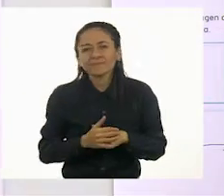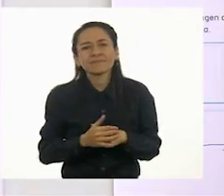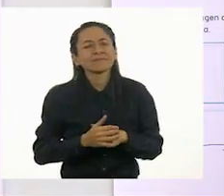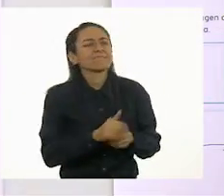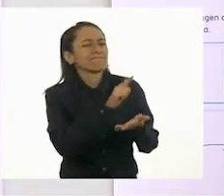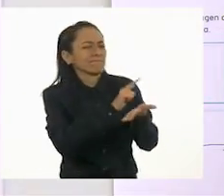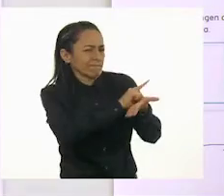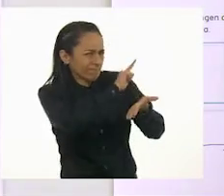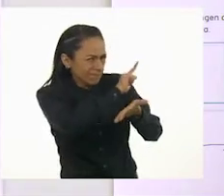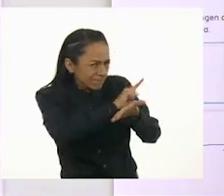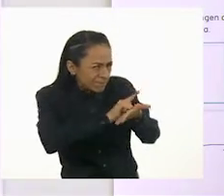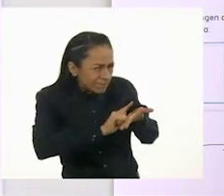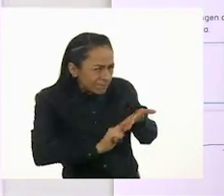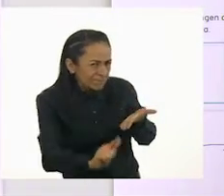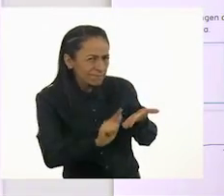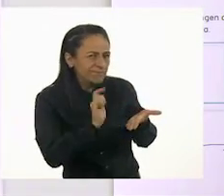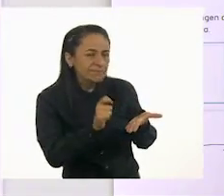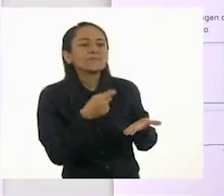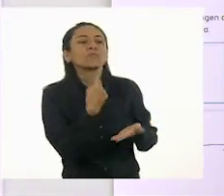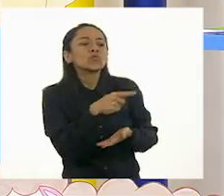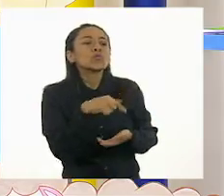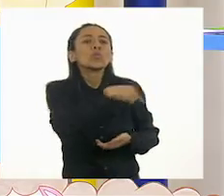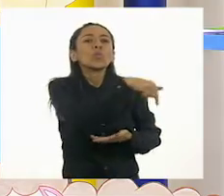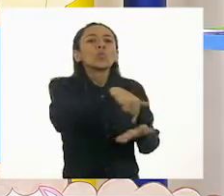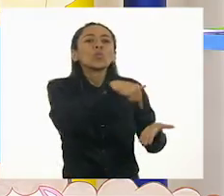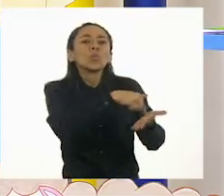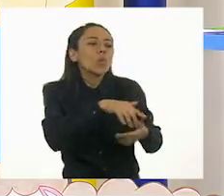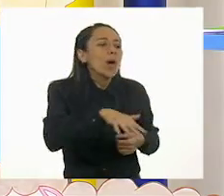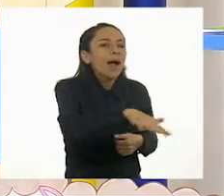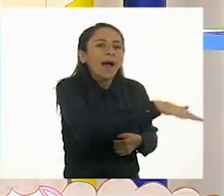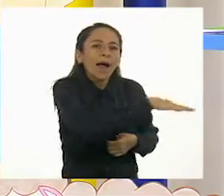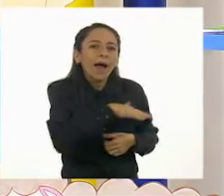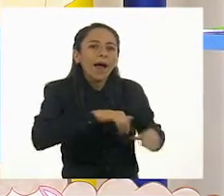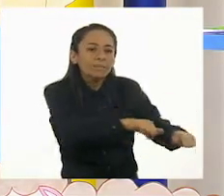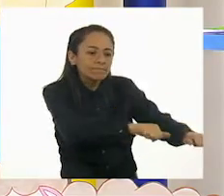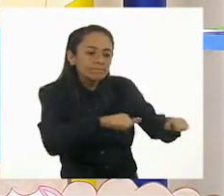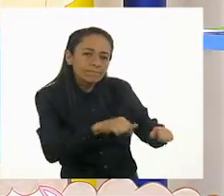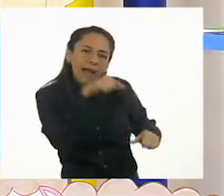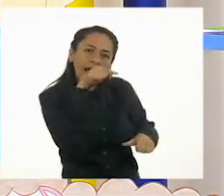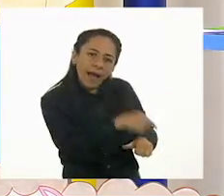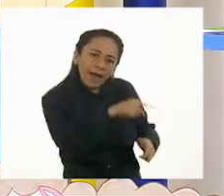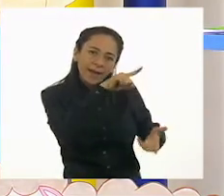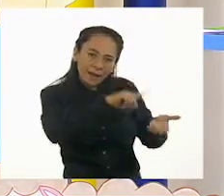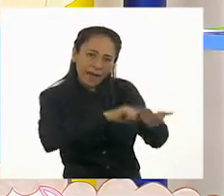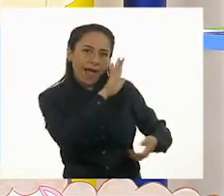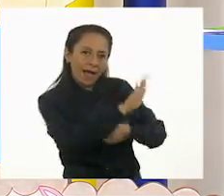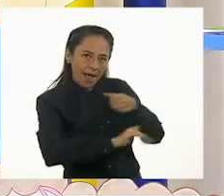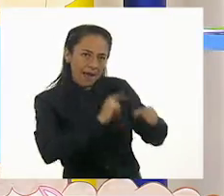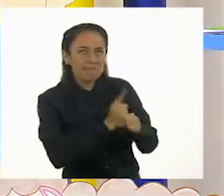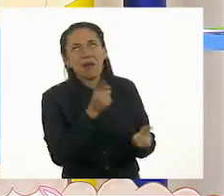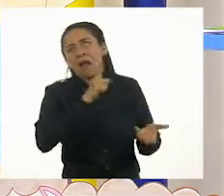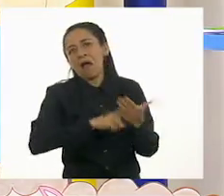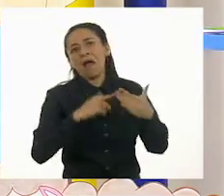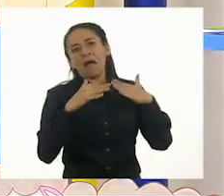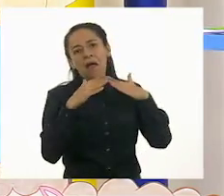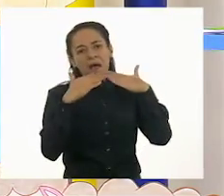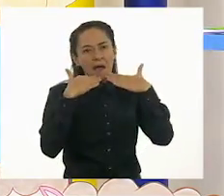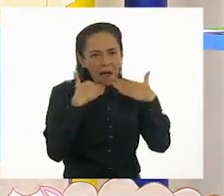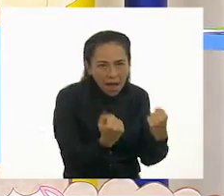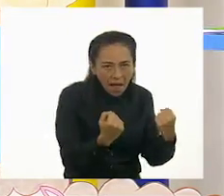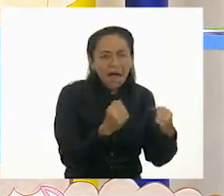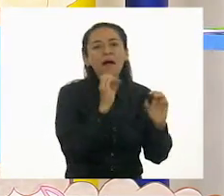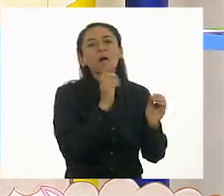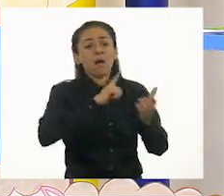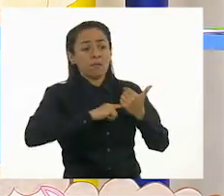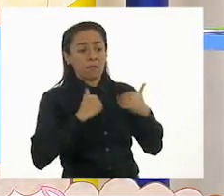Limpieza se trata del área en el que se encuentran los animalitos. Puede ser en una granja o tal vez yo les hice un espacio en mi